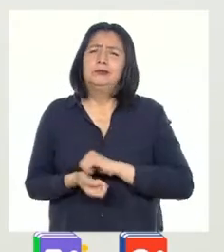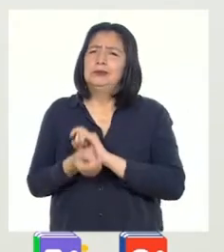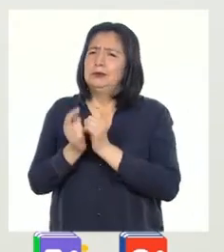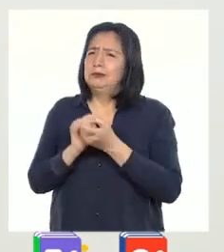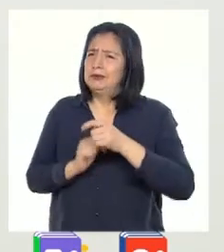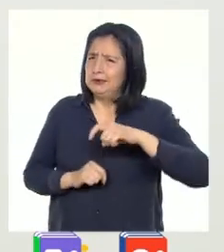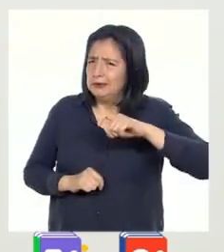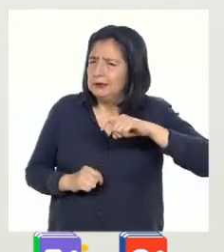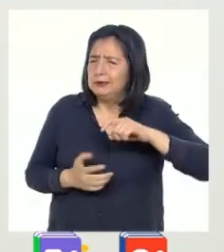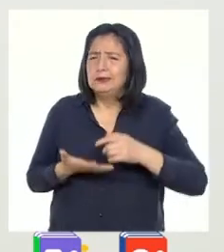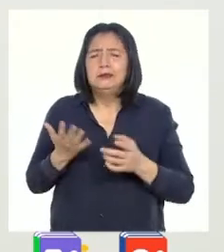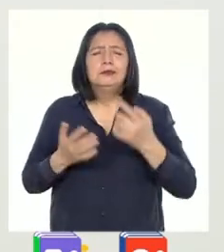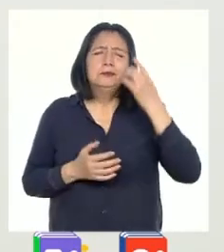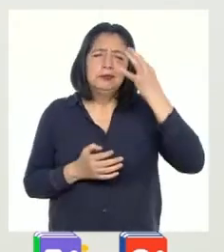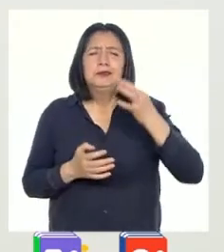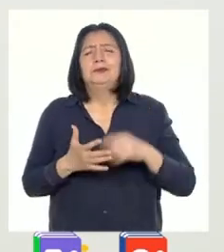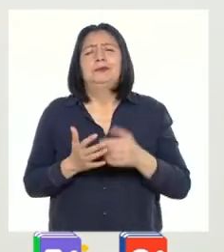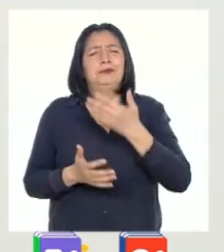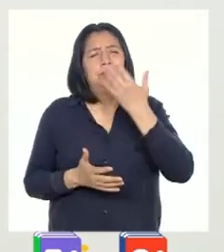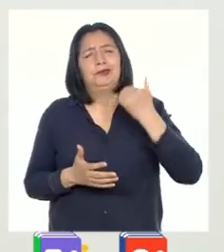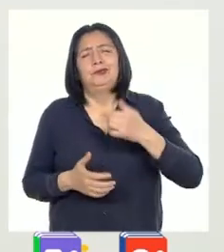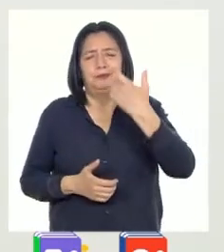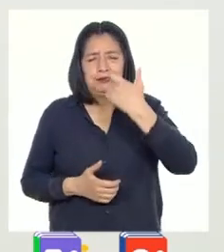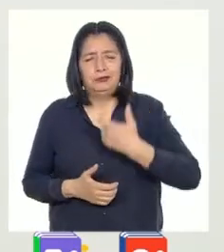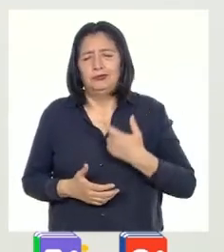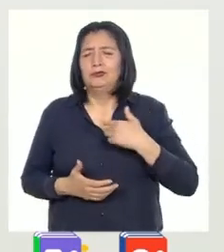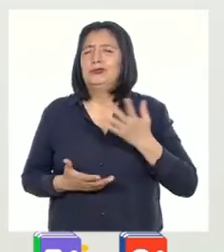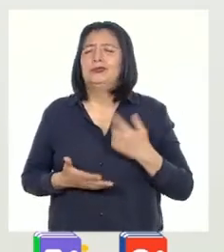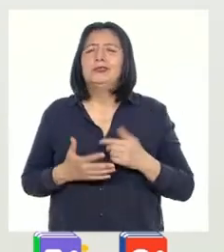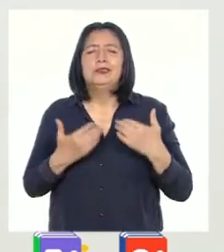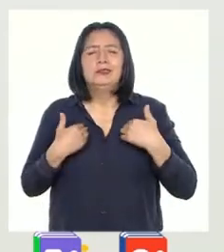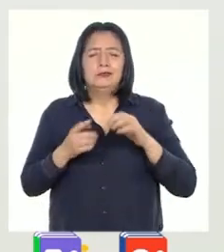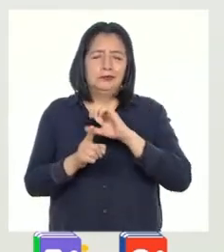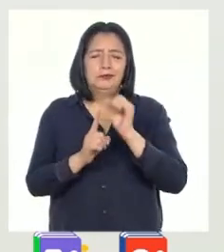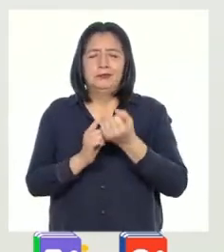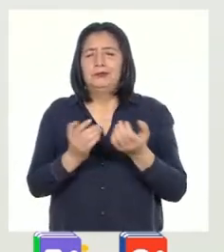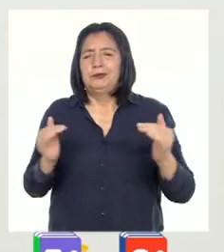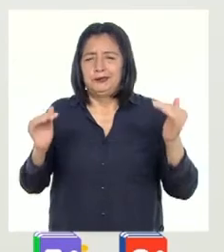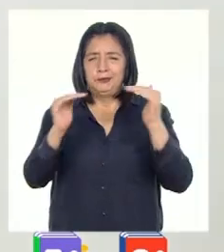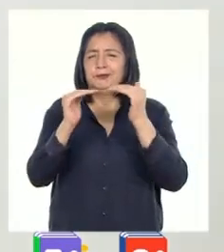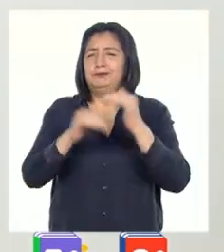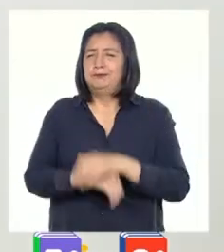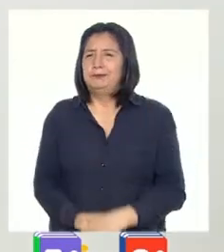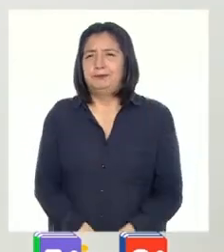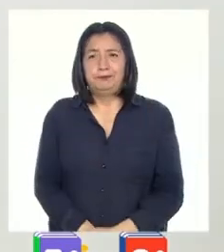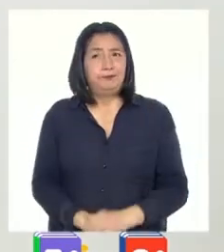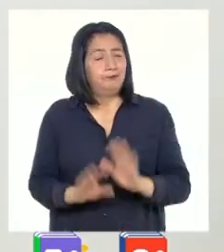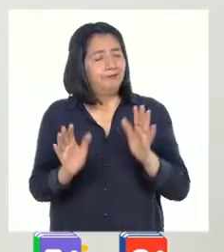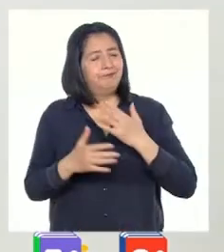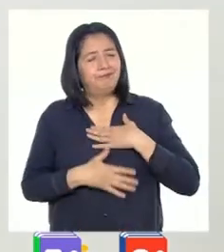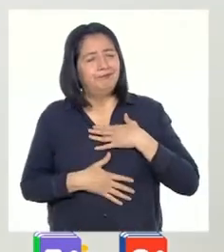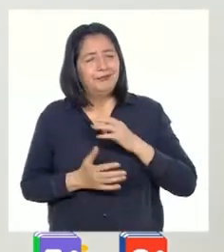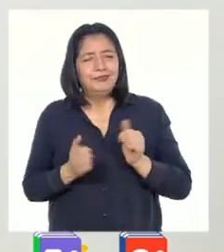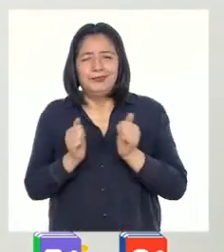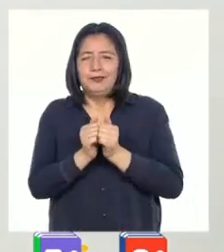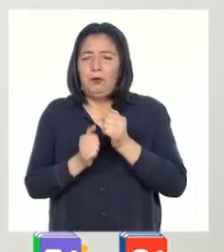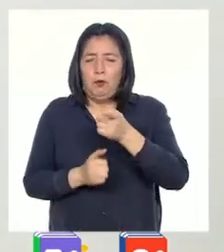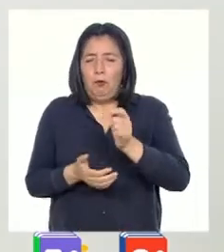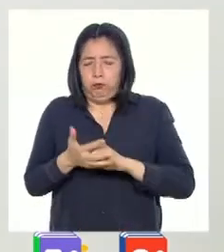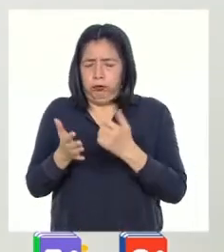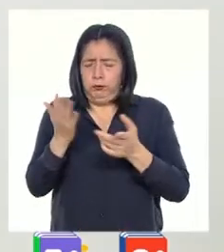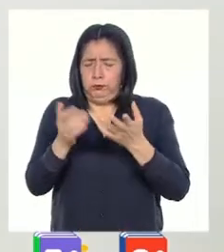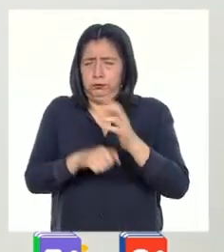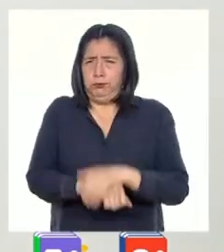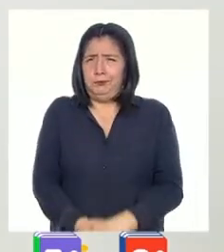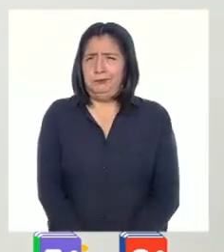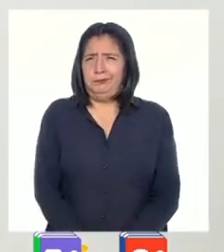crean necesarios para ser mejores personas y tener una sociedad más equitativa. Ha sido un placer acompañarlos y